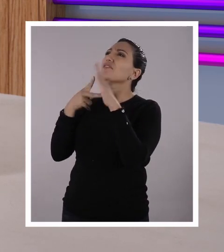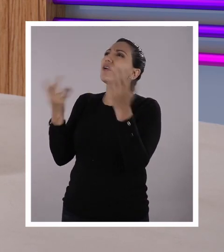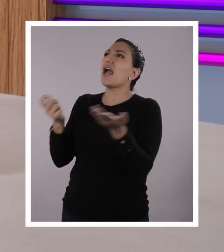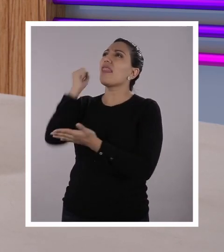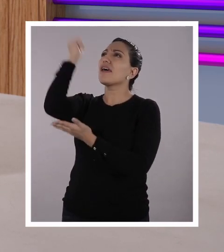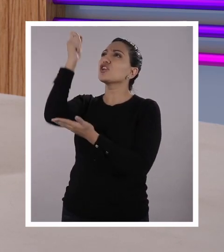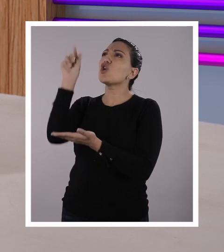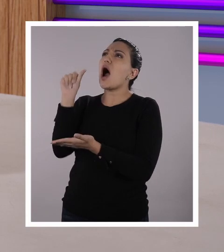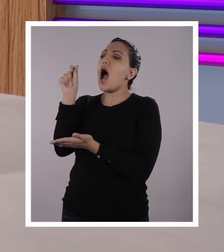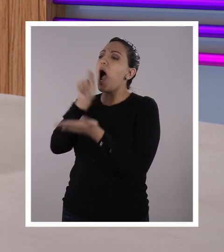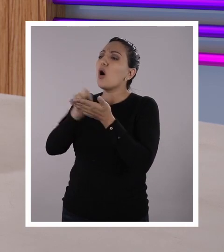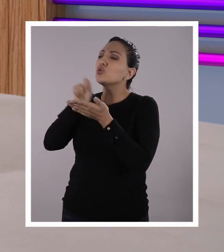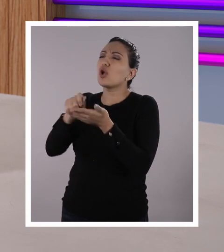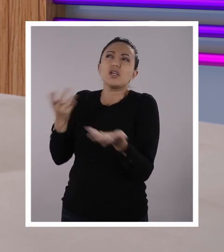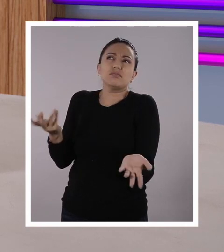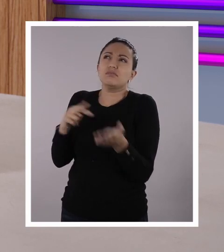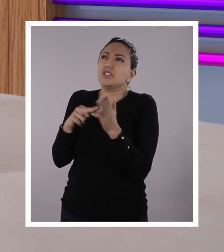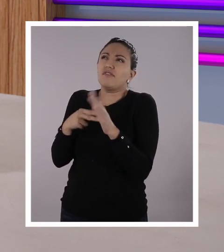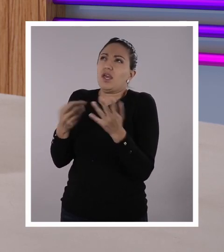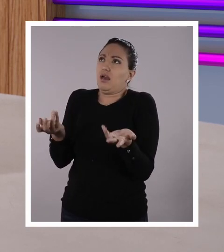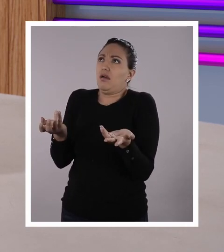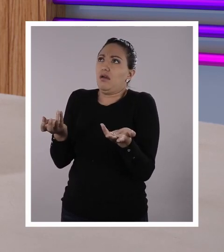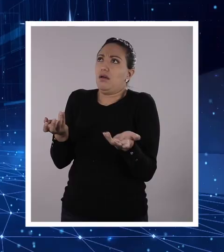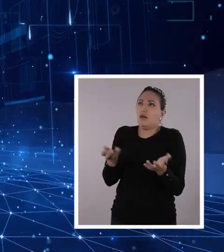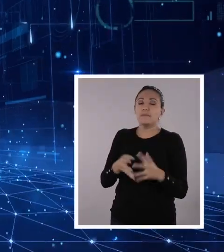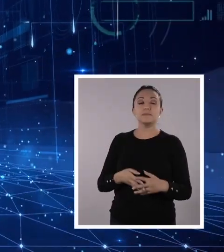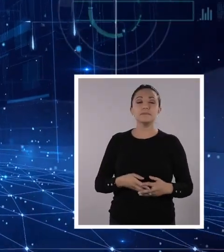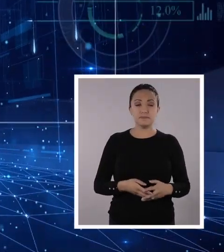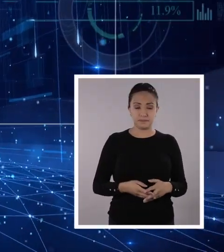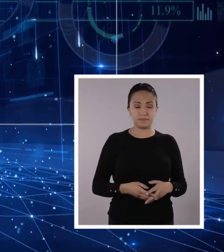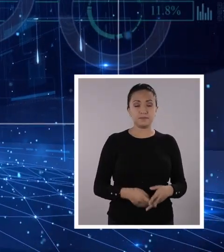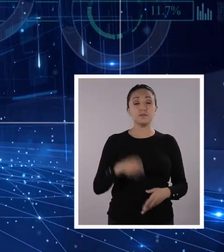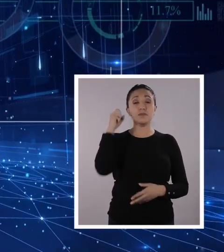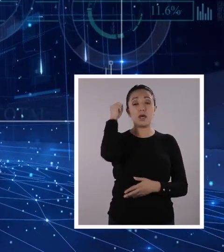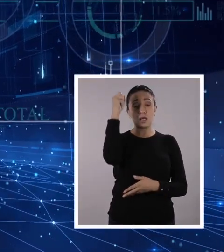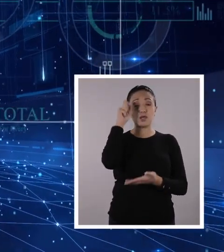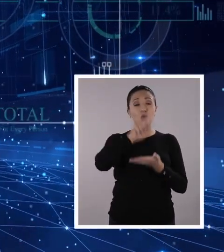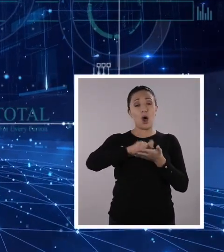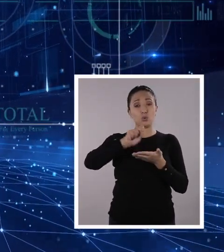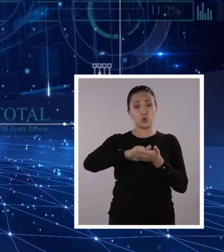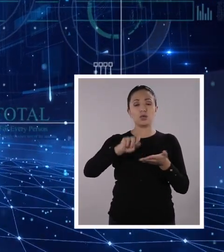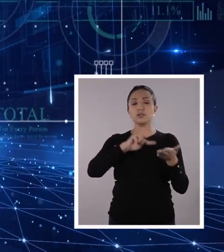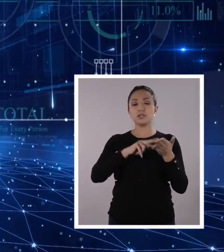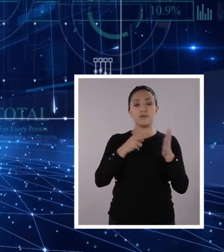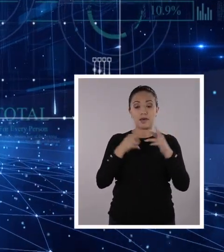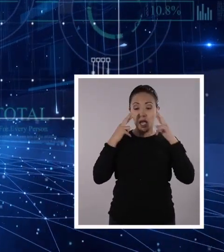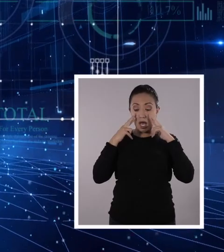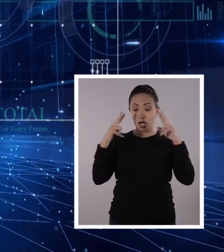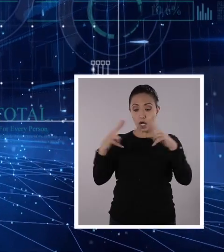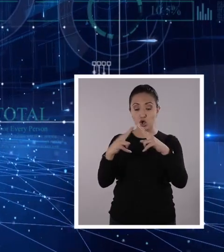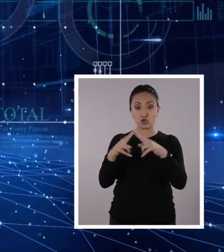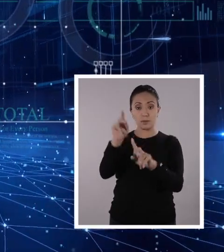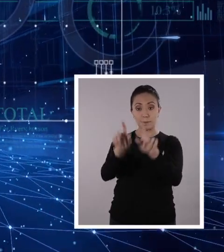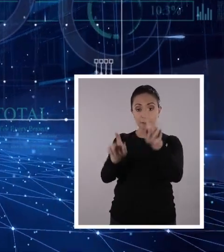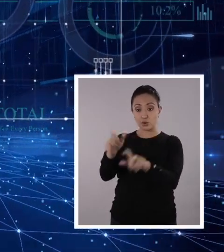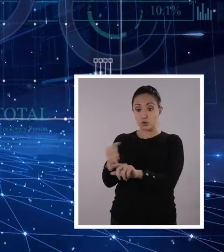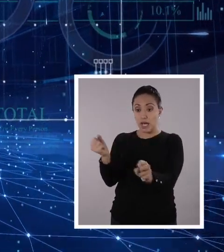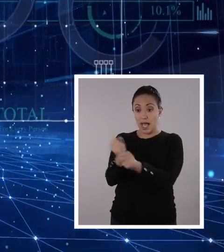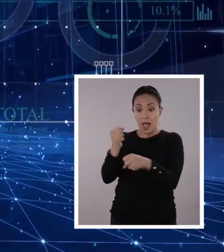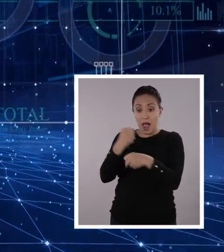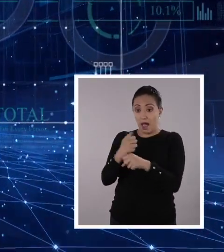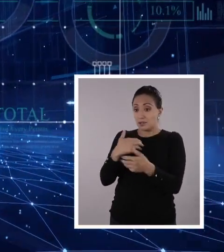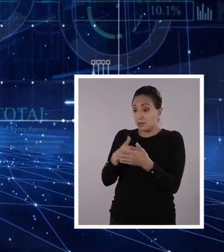¿qué son los derechos de autor? De autor. Es el reconocimiento que otorgue el Estado a todo creador de obras